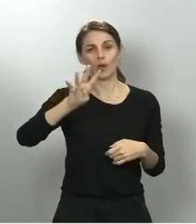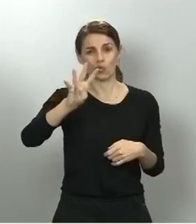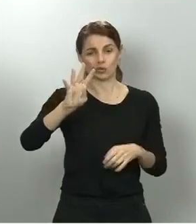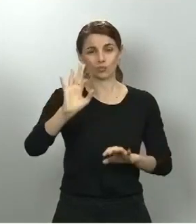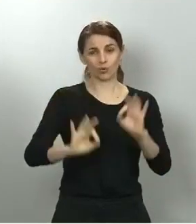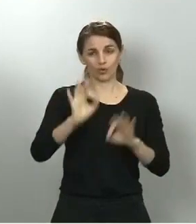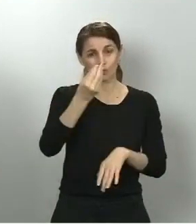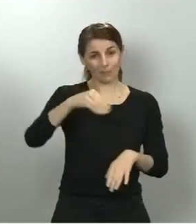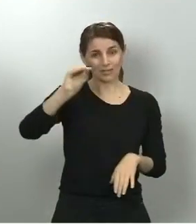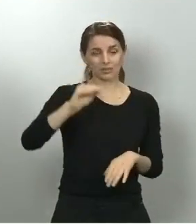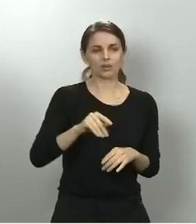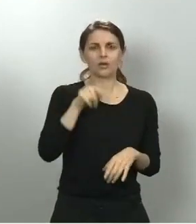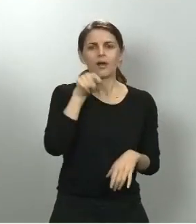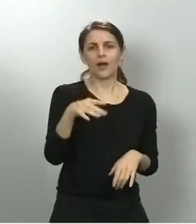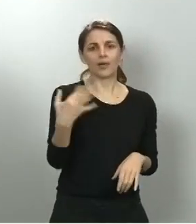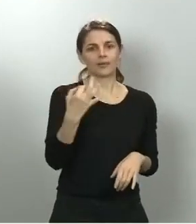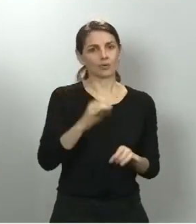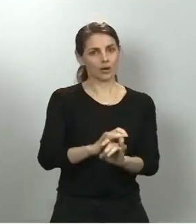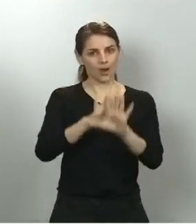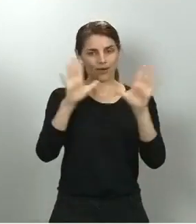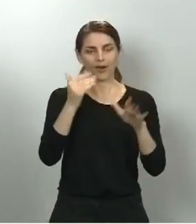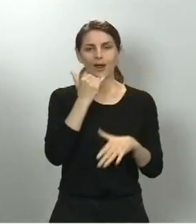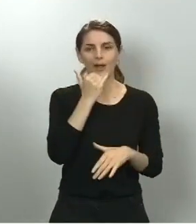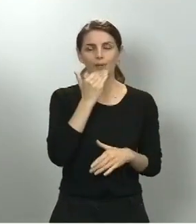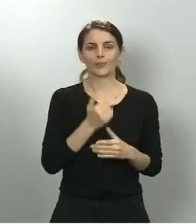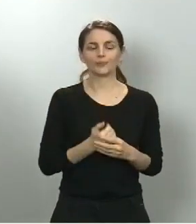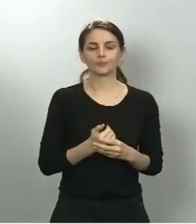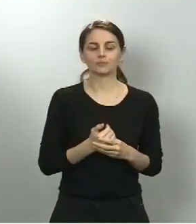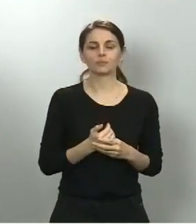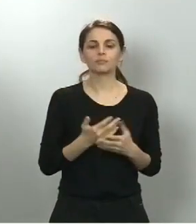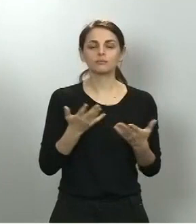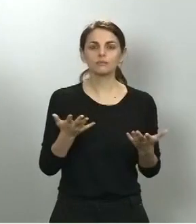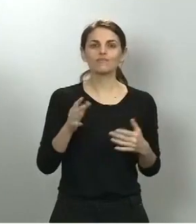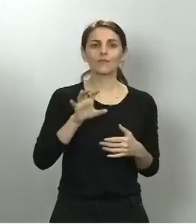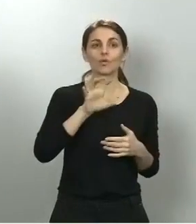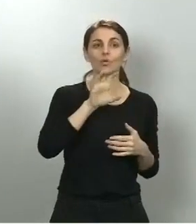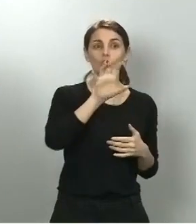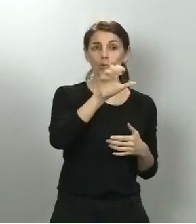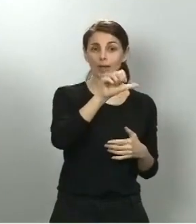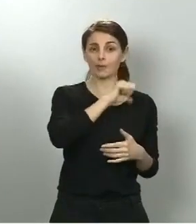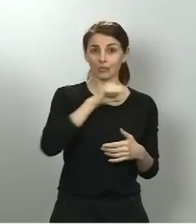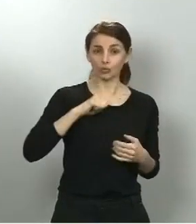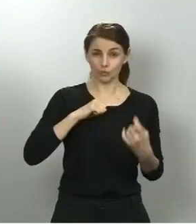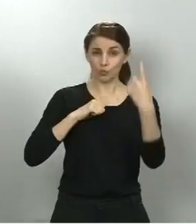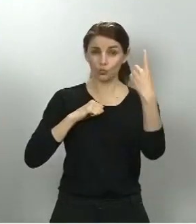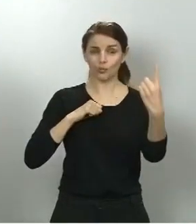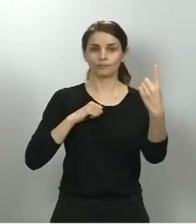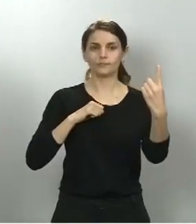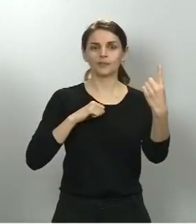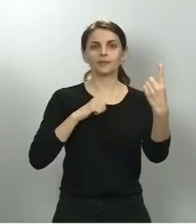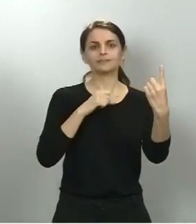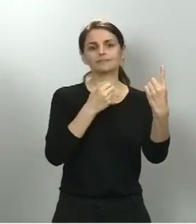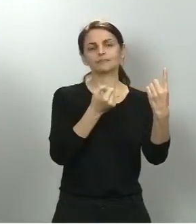una aclaración. Hay una comunidad autónoma que ha notificado casos fallecidos